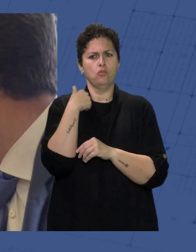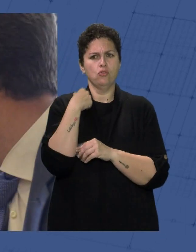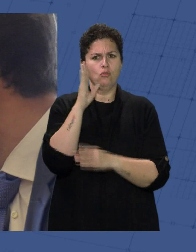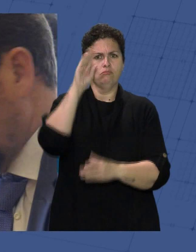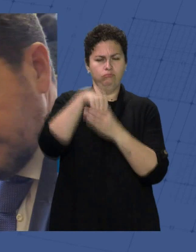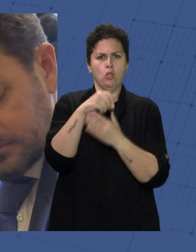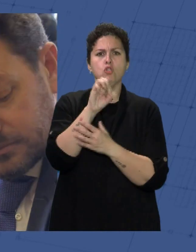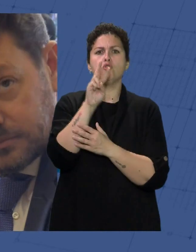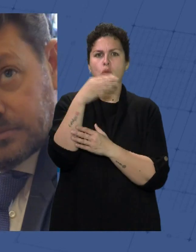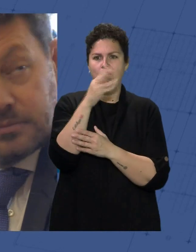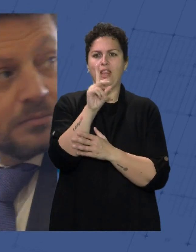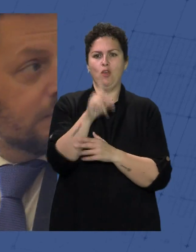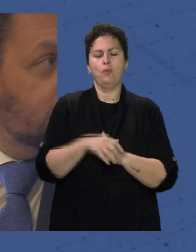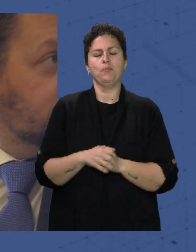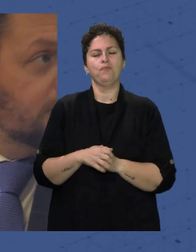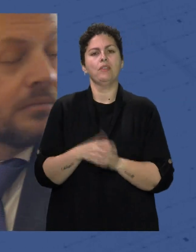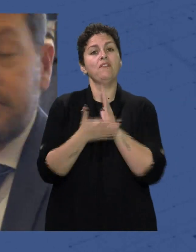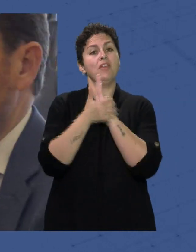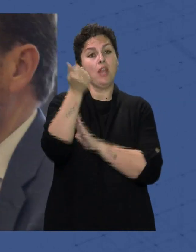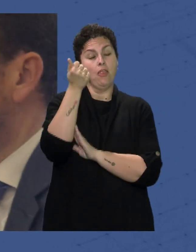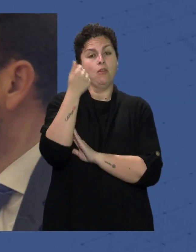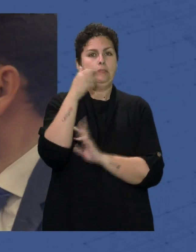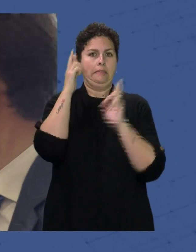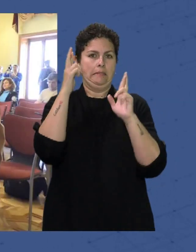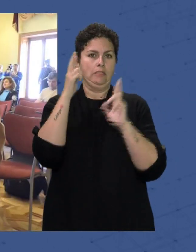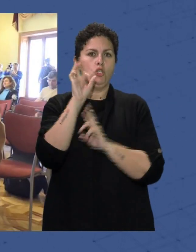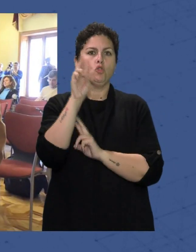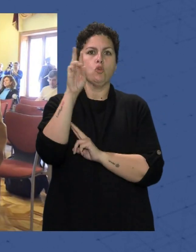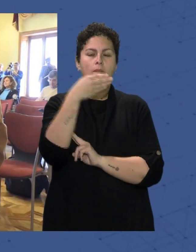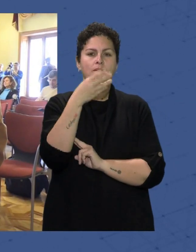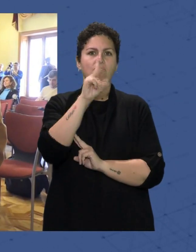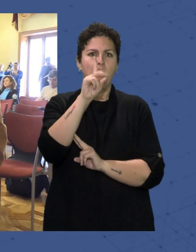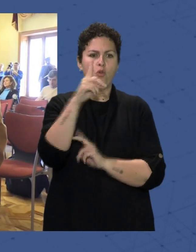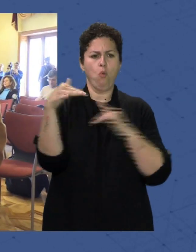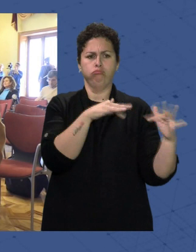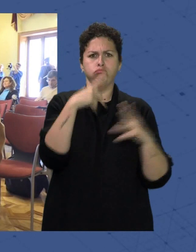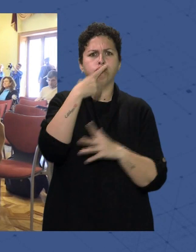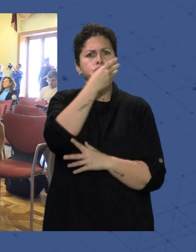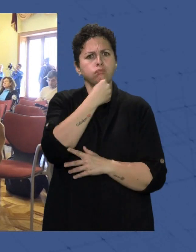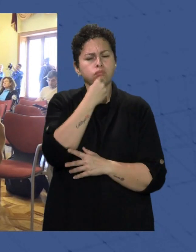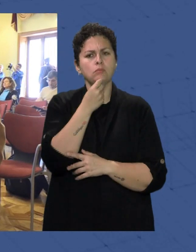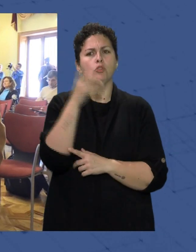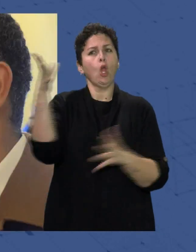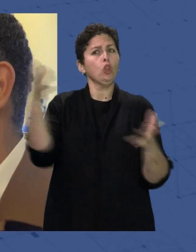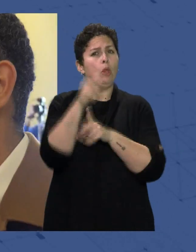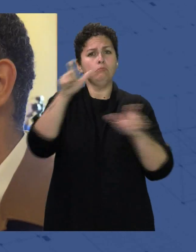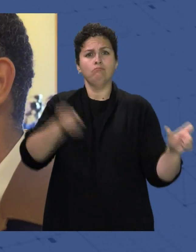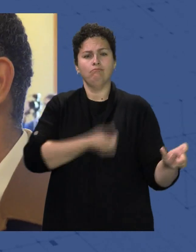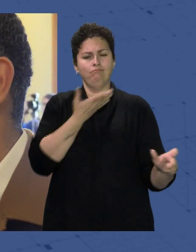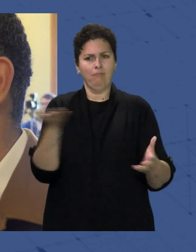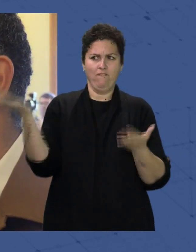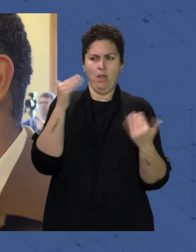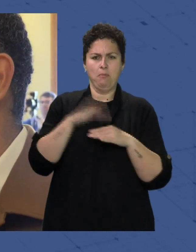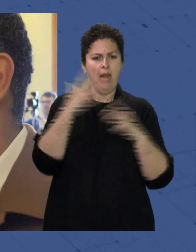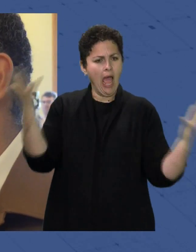La Federación espera Que la Sub-21 Ofrezca un gran espectáculo Y anima a todos los aficionados A animar a La Roja